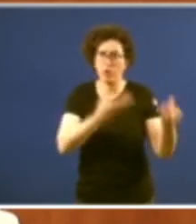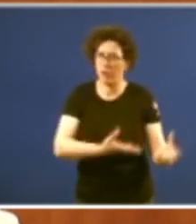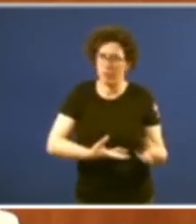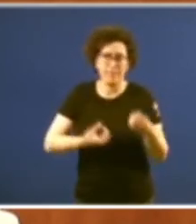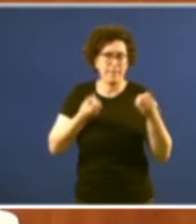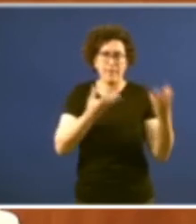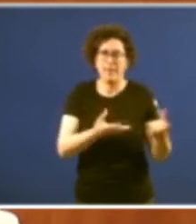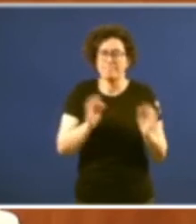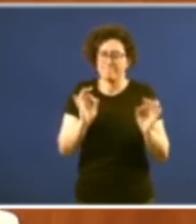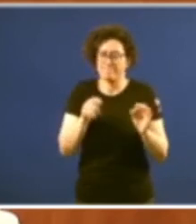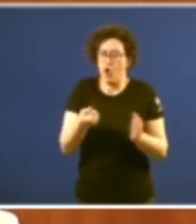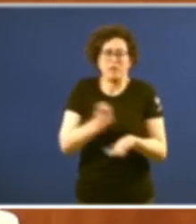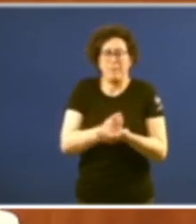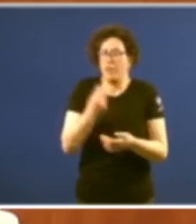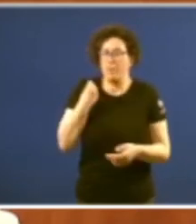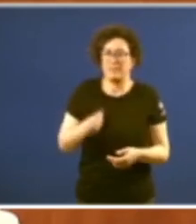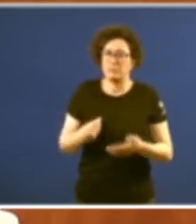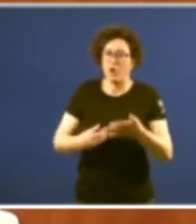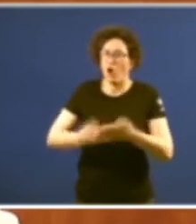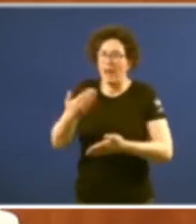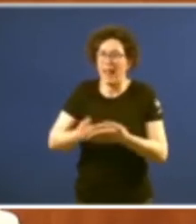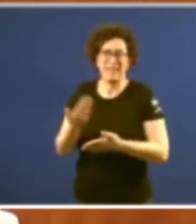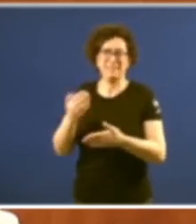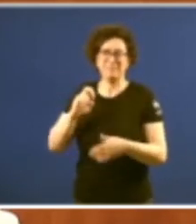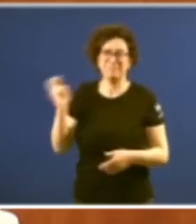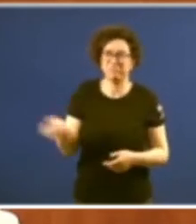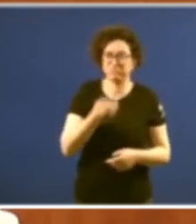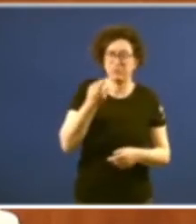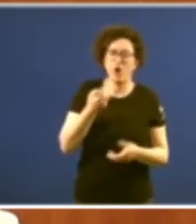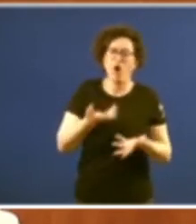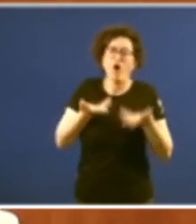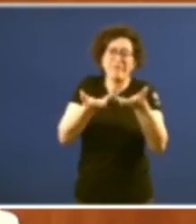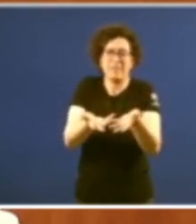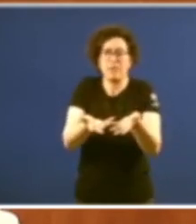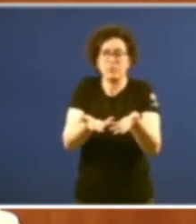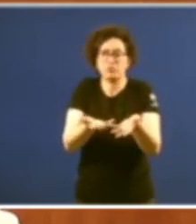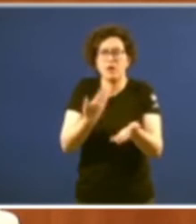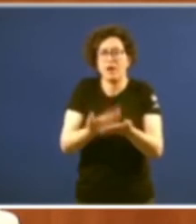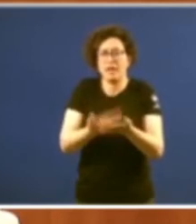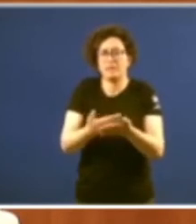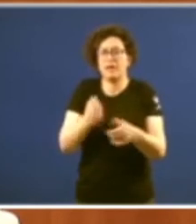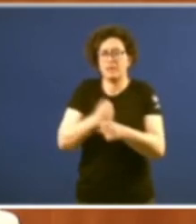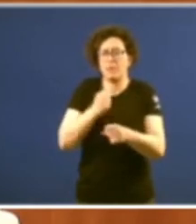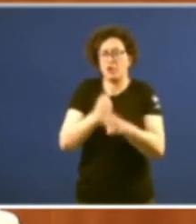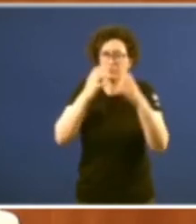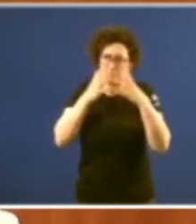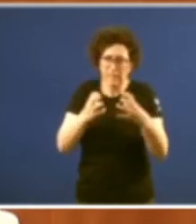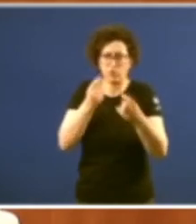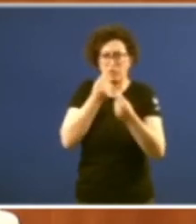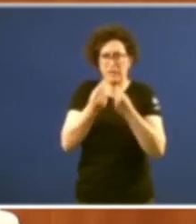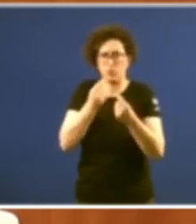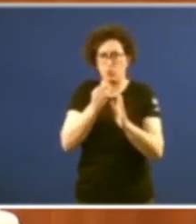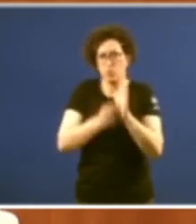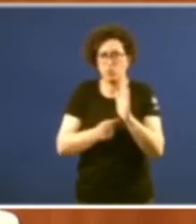que aí estamos outra vez os xornais todos ofrecendo a garantía dun traballo serio e riguroso fronte das fake